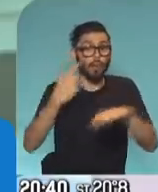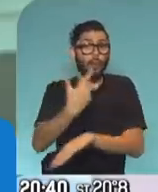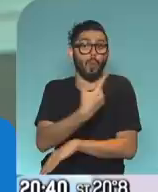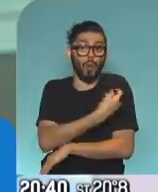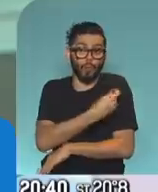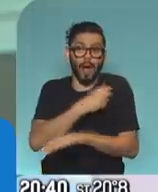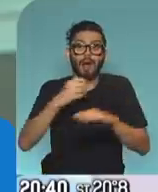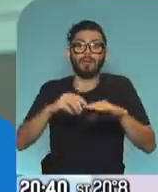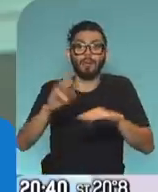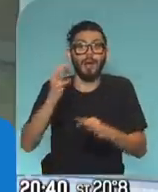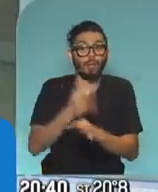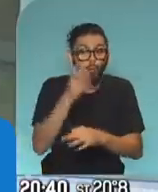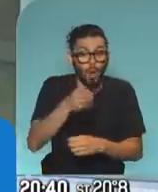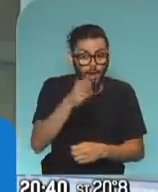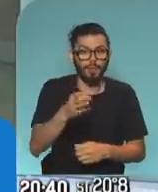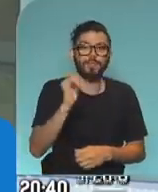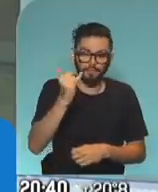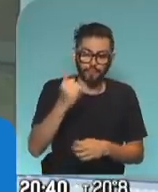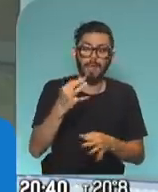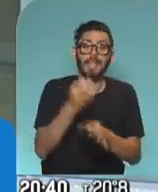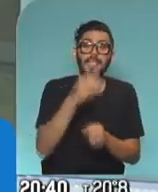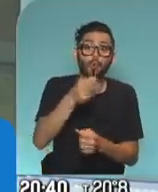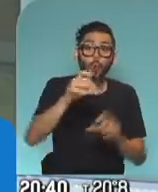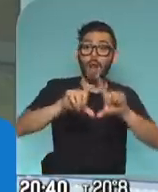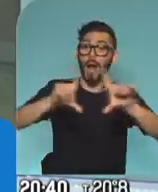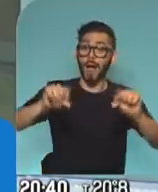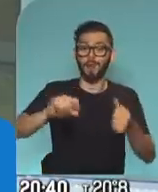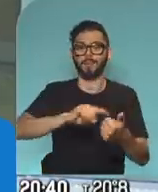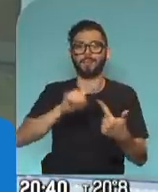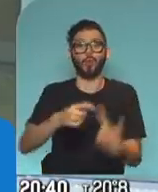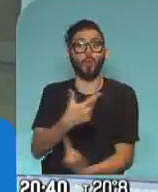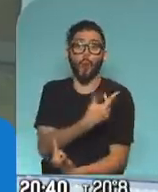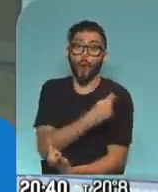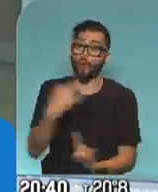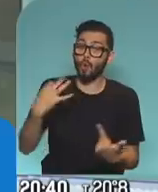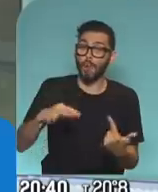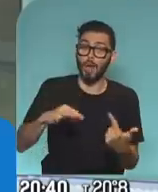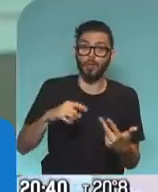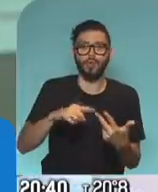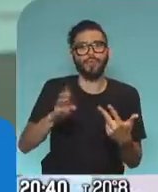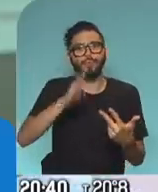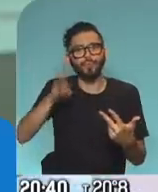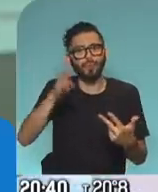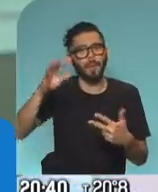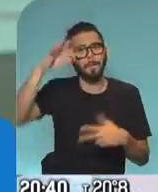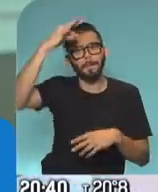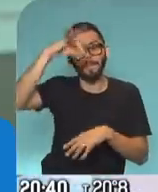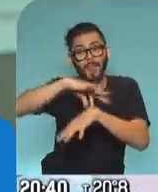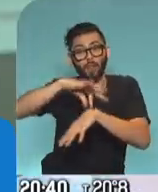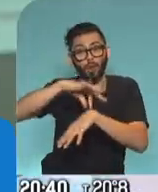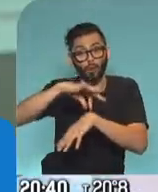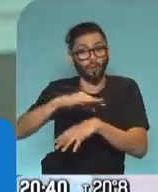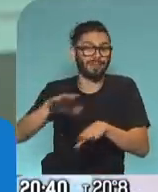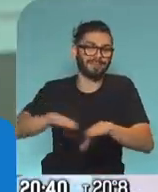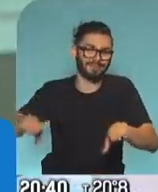certificado de escolaridad. La escuela, la vacunación del calendario de vacunación obligatorio y el control pediátrico. Muy bien. Hay otro punto que fue